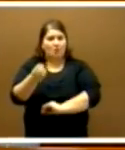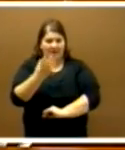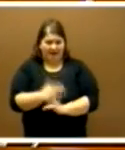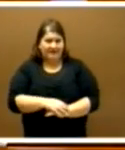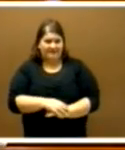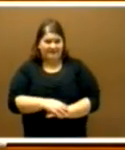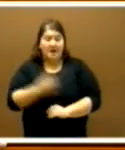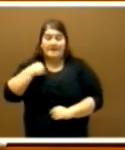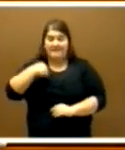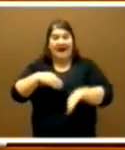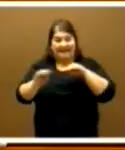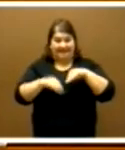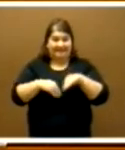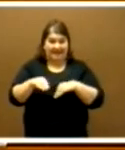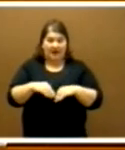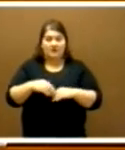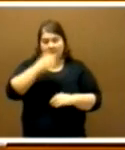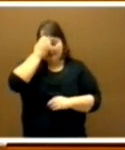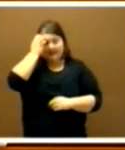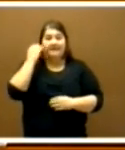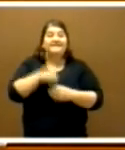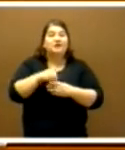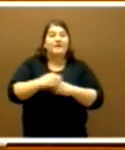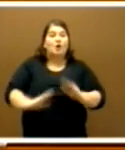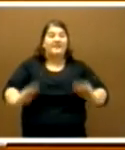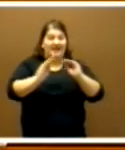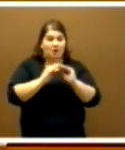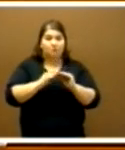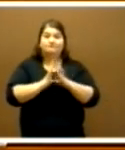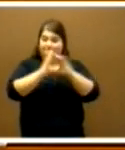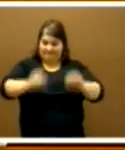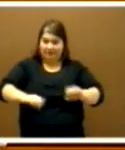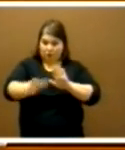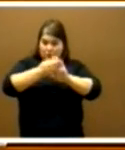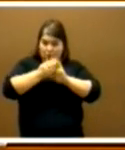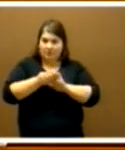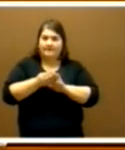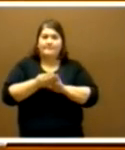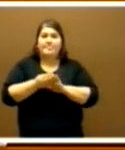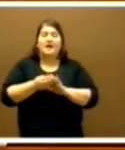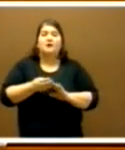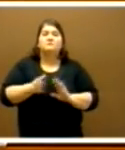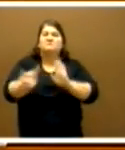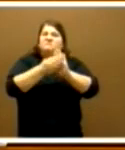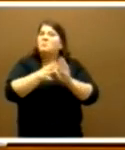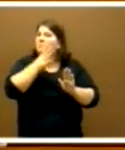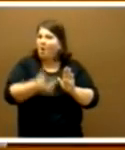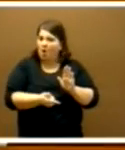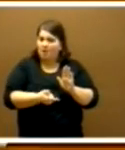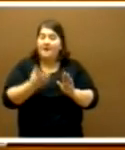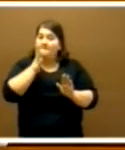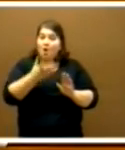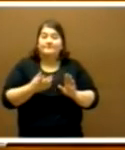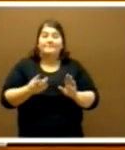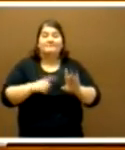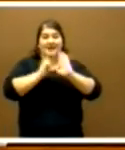estrategia, la estrategia de conciliación que está recogida en el pacto, está recogida, entre otras cosas, porque la ley de